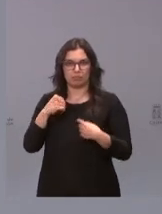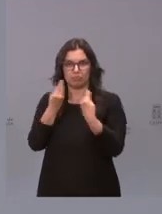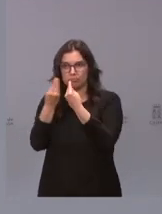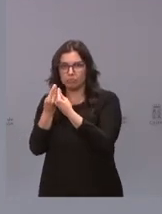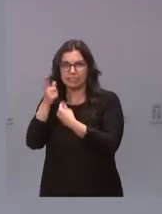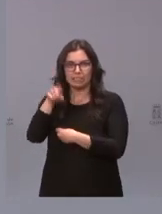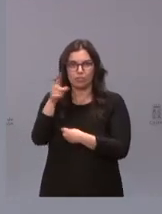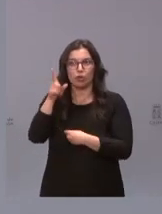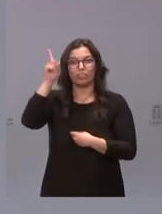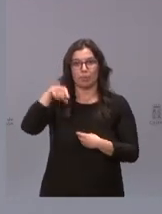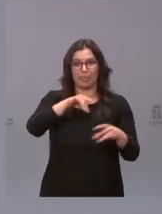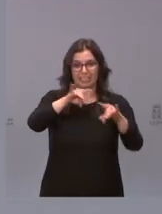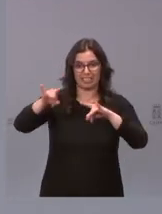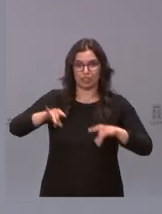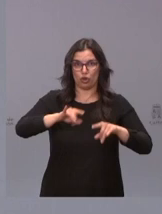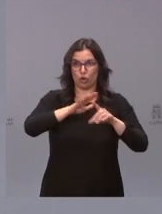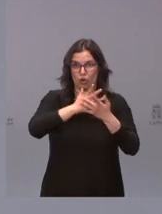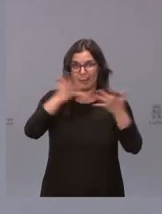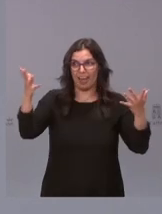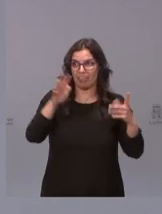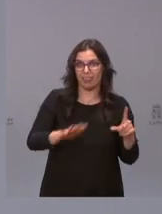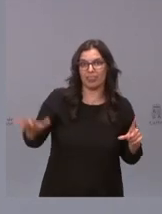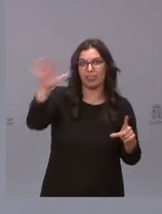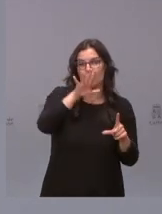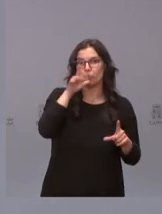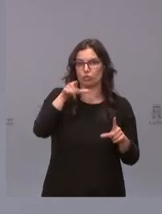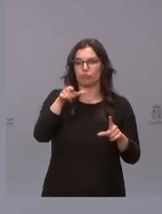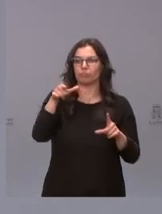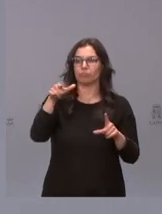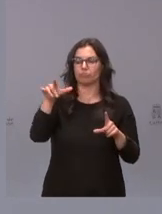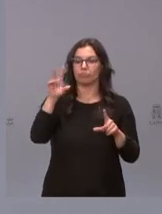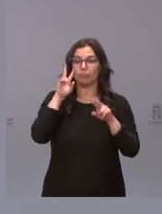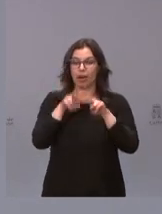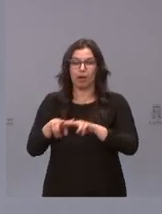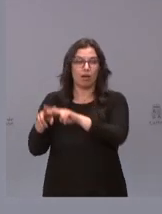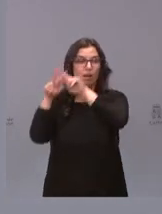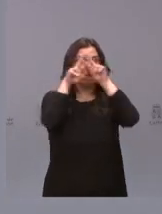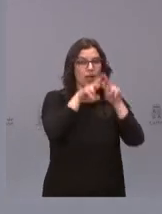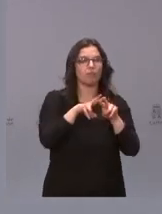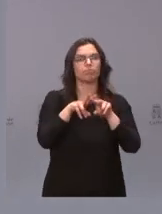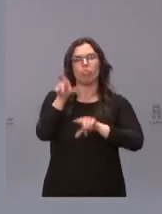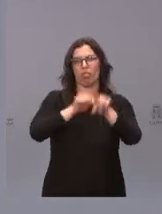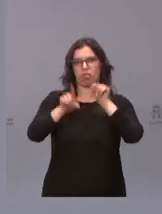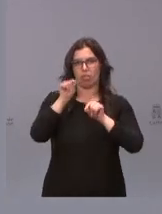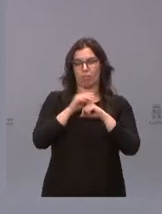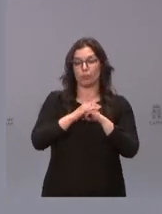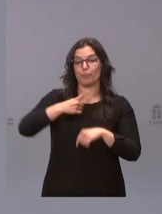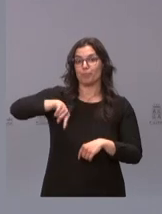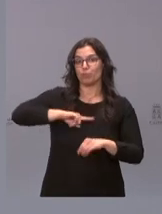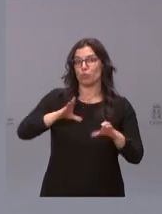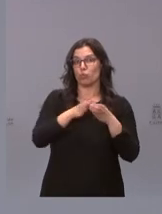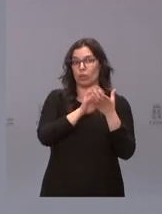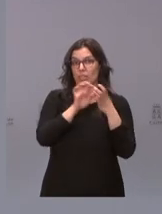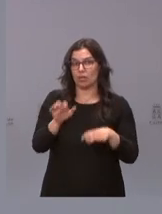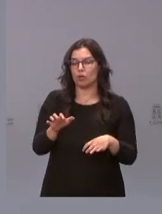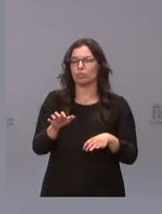dispersión geográfica tomamos unas decisiones decisiones yo tomamos esas decisiones desde la Junta de Castilla y León